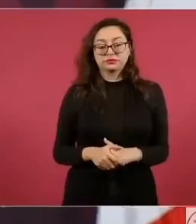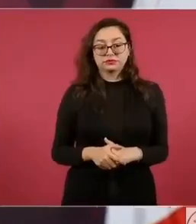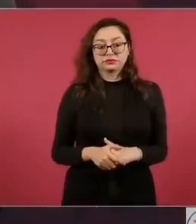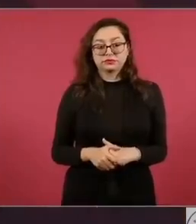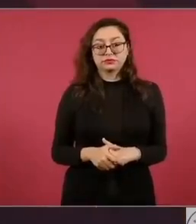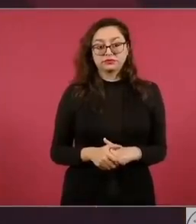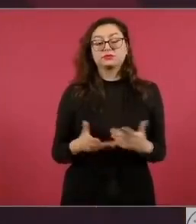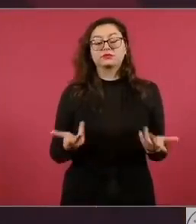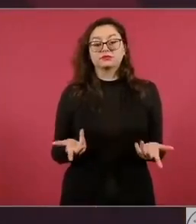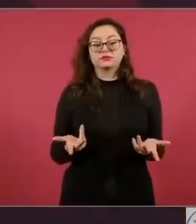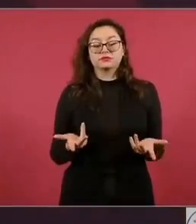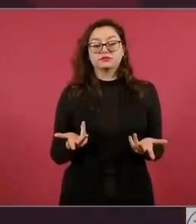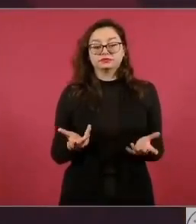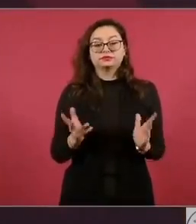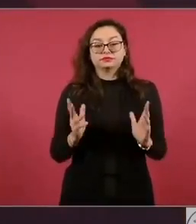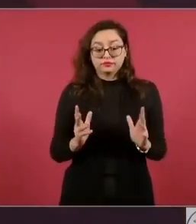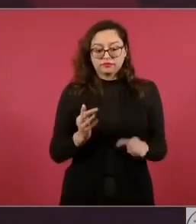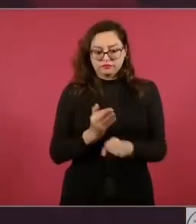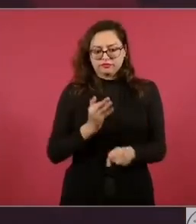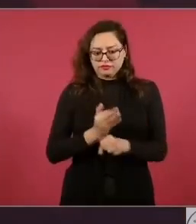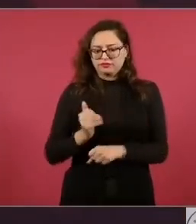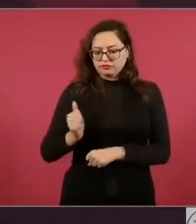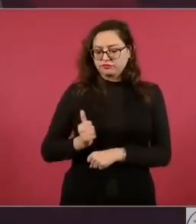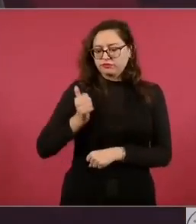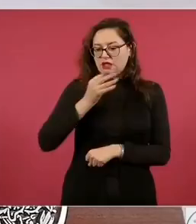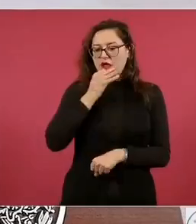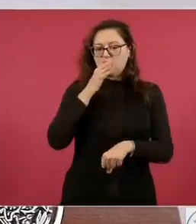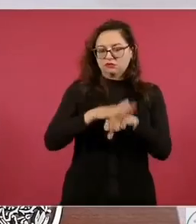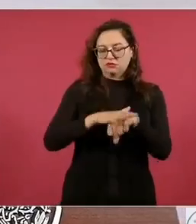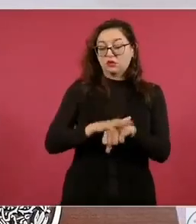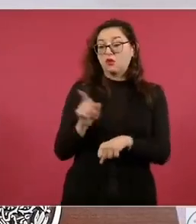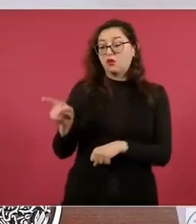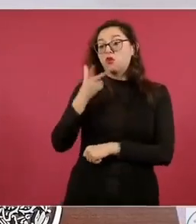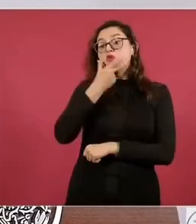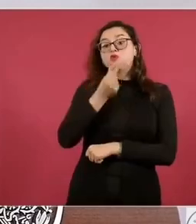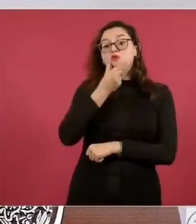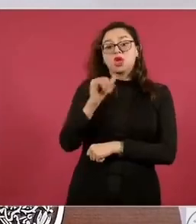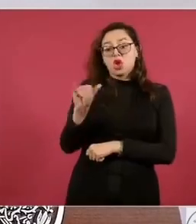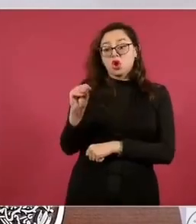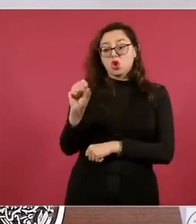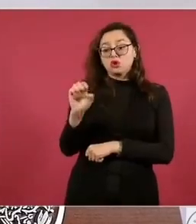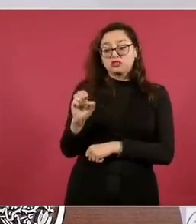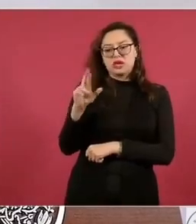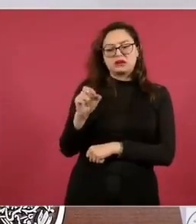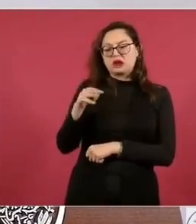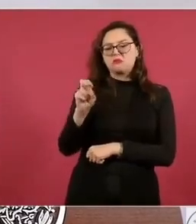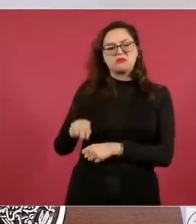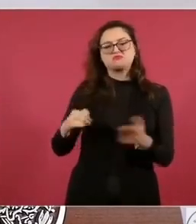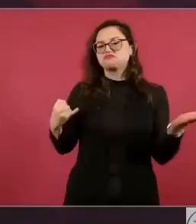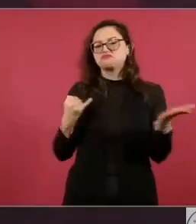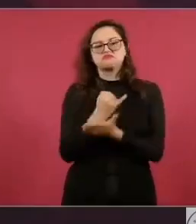José Ramón, según me ha manifestado, no va a trabajar en el gobierno,